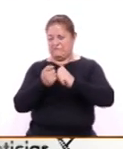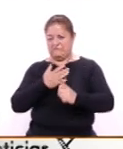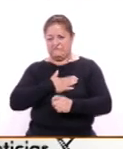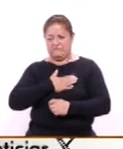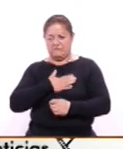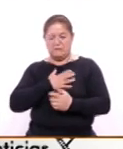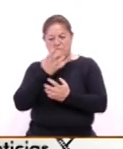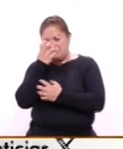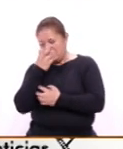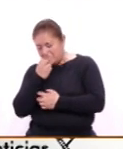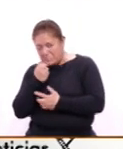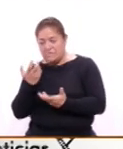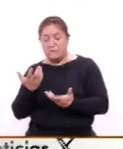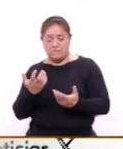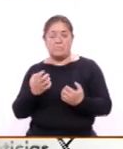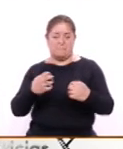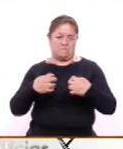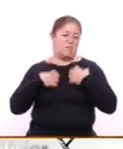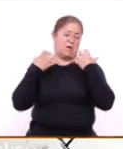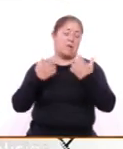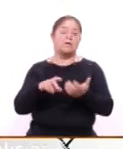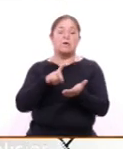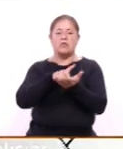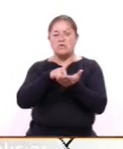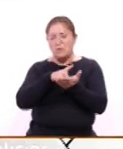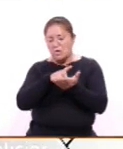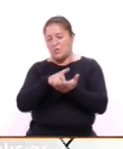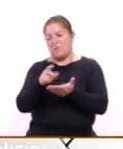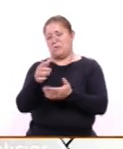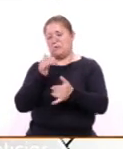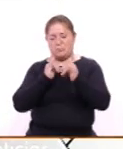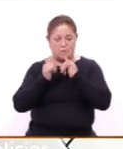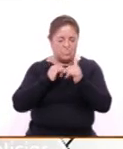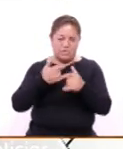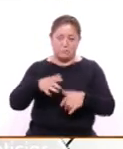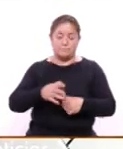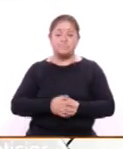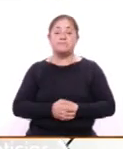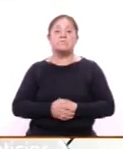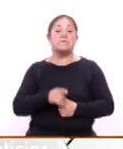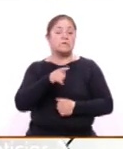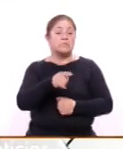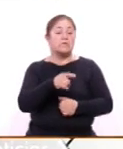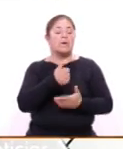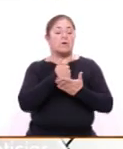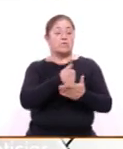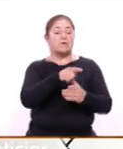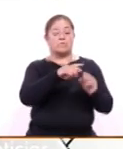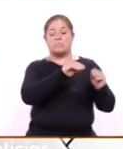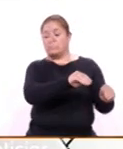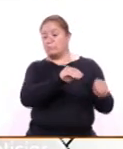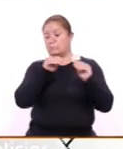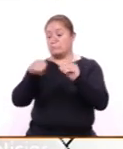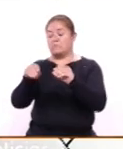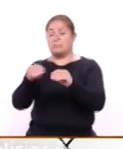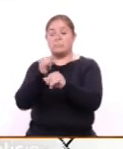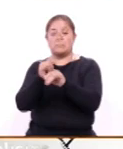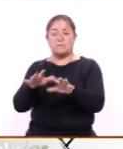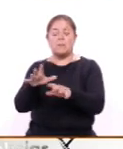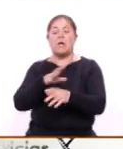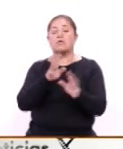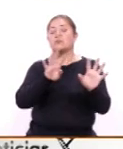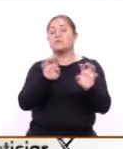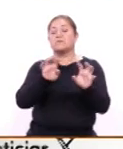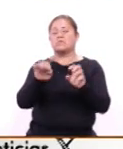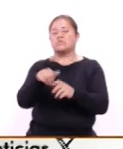trastornos compulsivos también, adicciones. Y esto lo hacemos a través de canalizaciones también de dependencias, a través del 911,